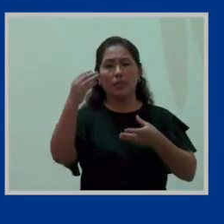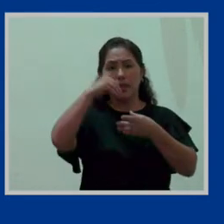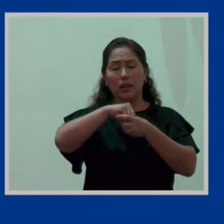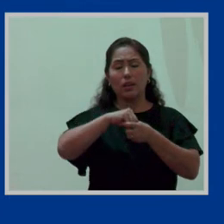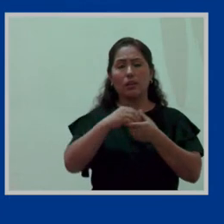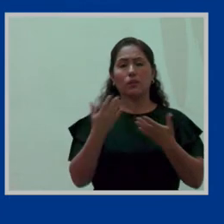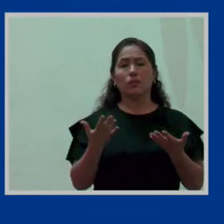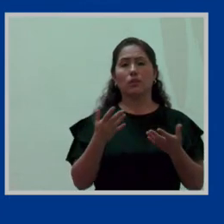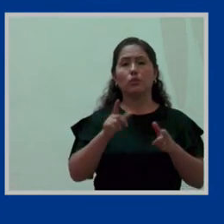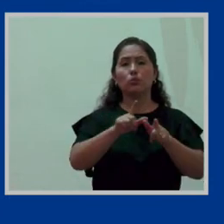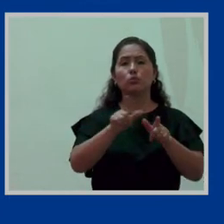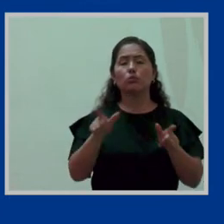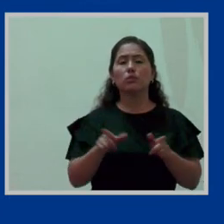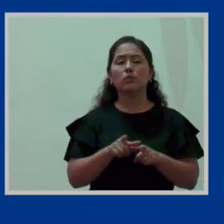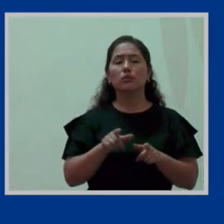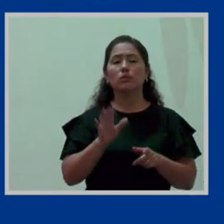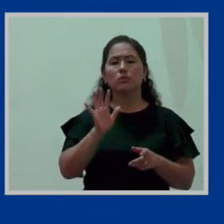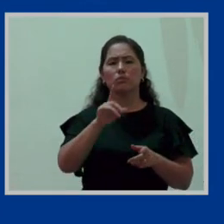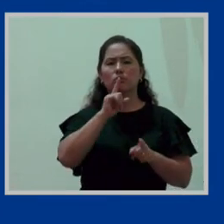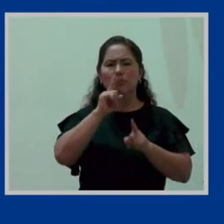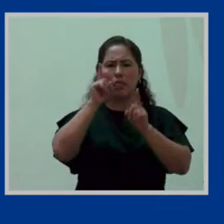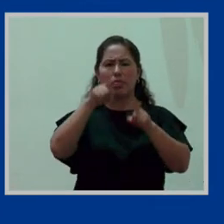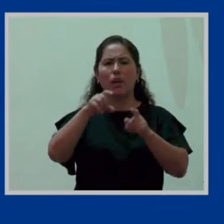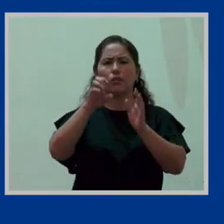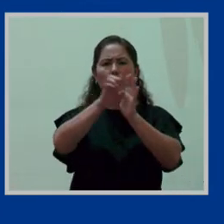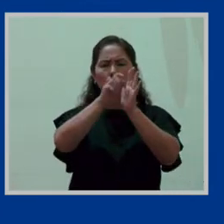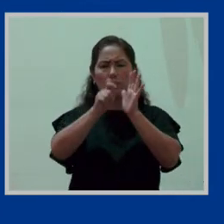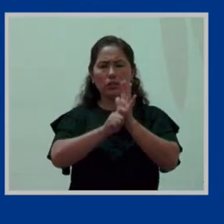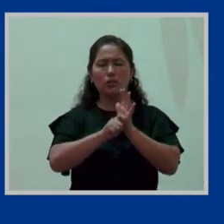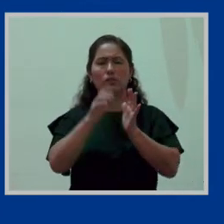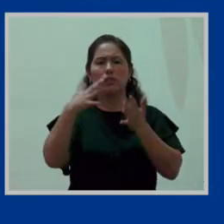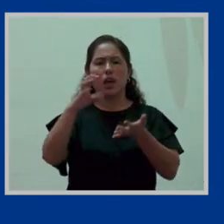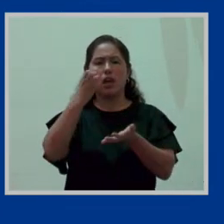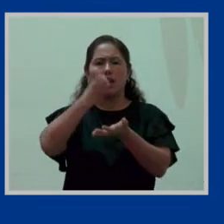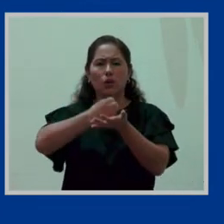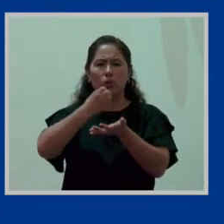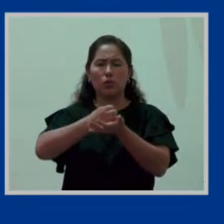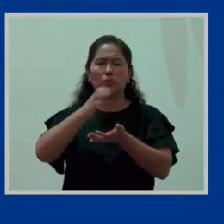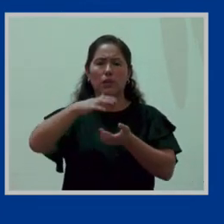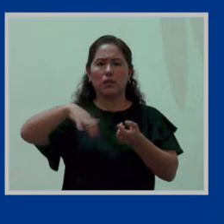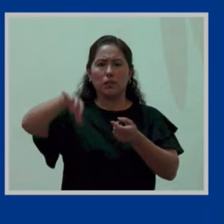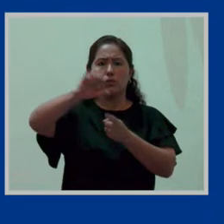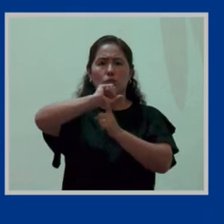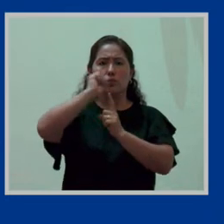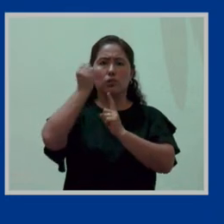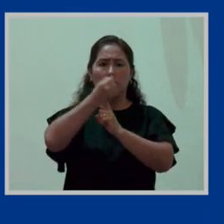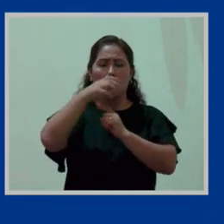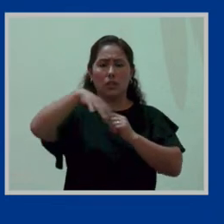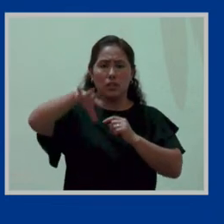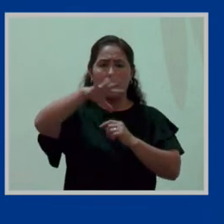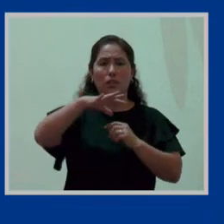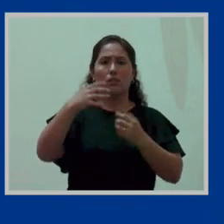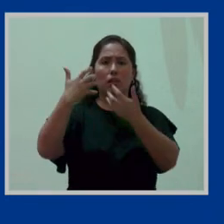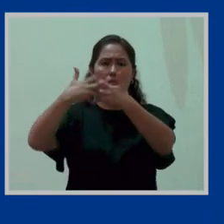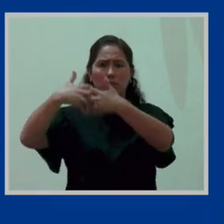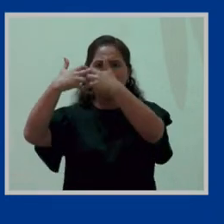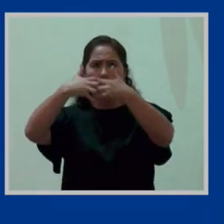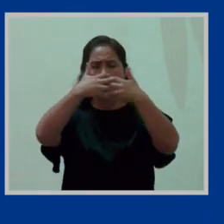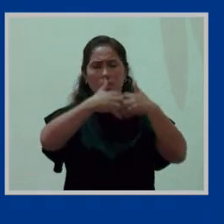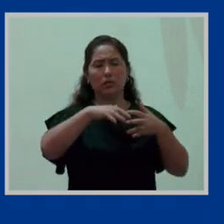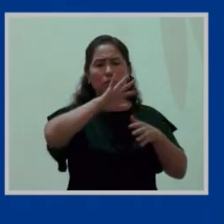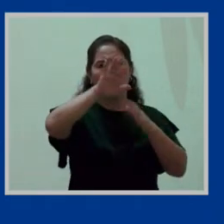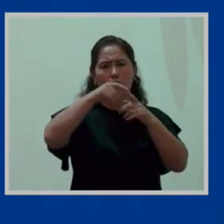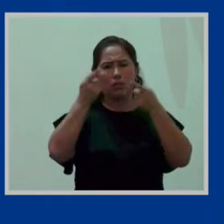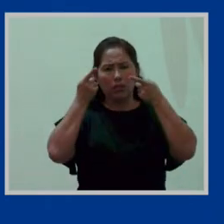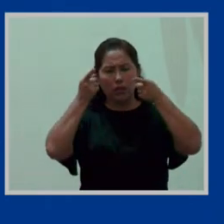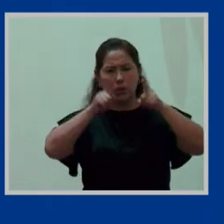un mandato constitucional que es una economía social de mercado, en donde todos, de acuerdo